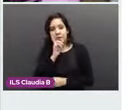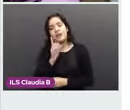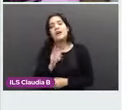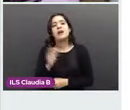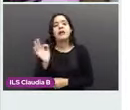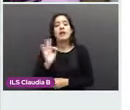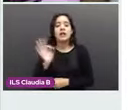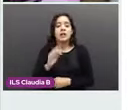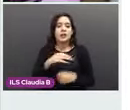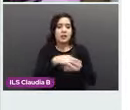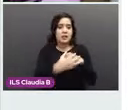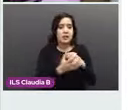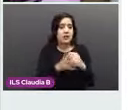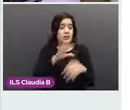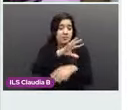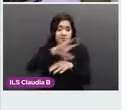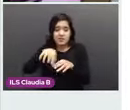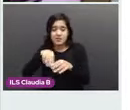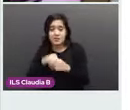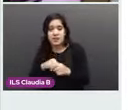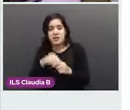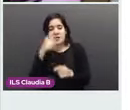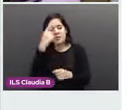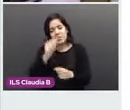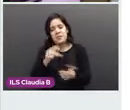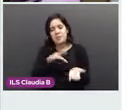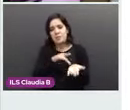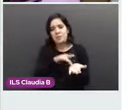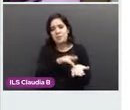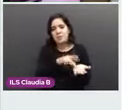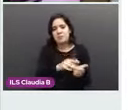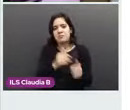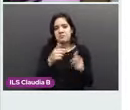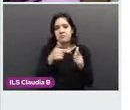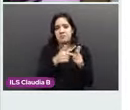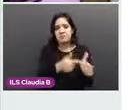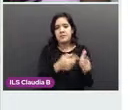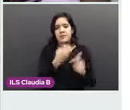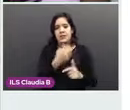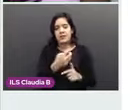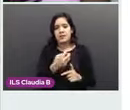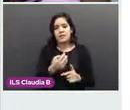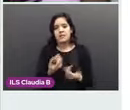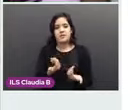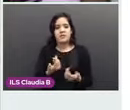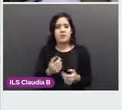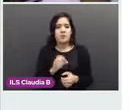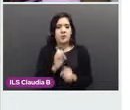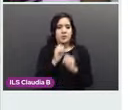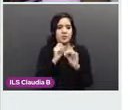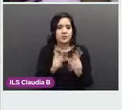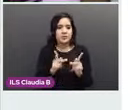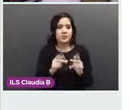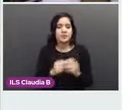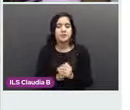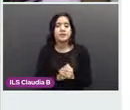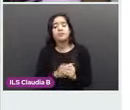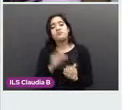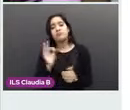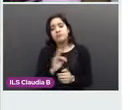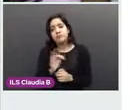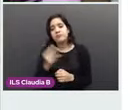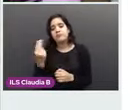completa y tiene pronóstico favorable, se va a vigilar. Con factores adversos, probablemente requiera radioterapia,